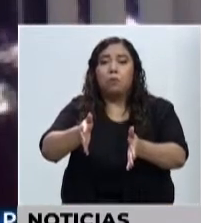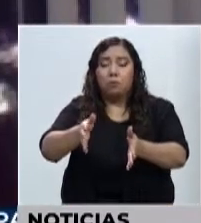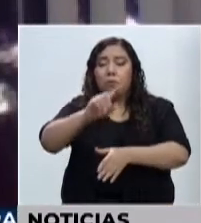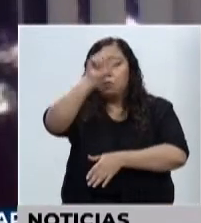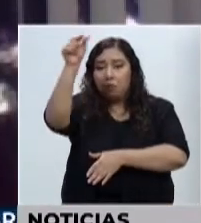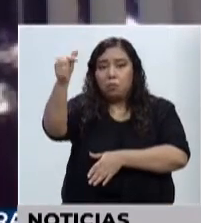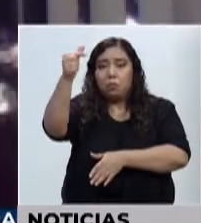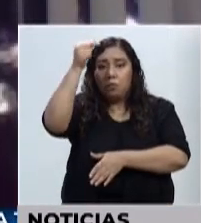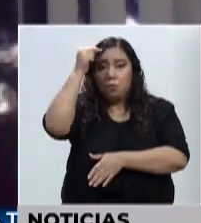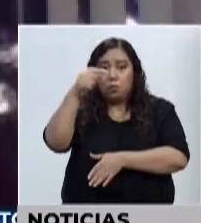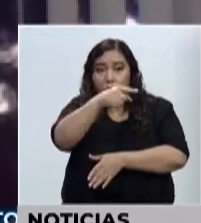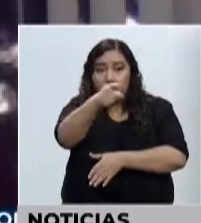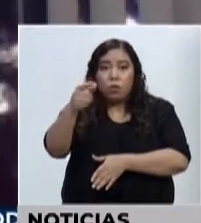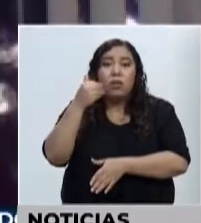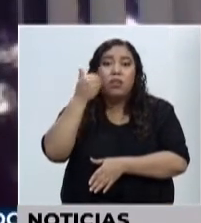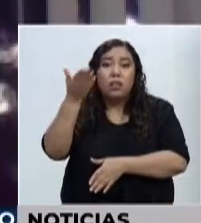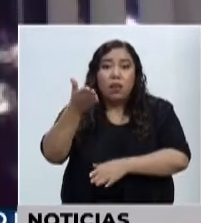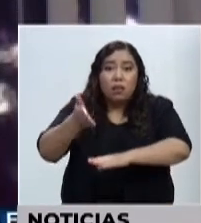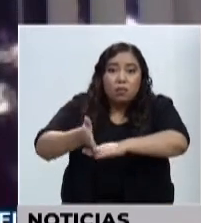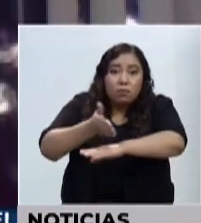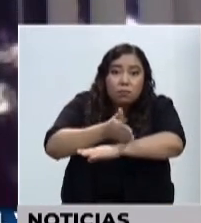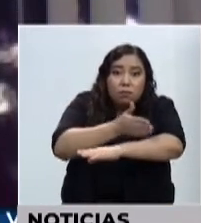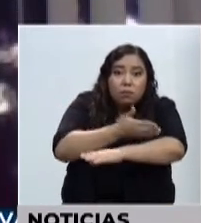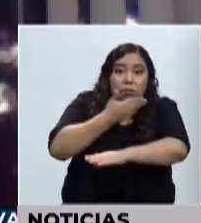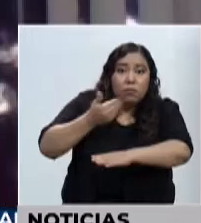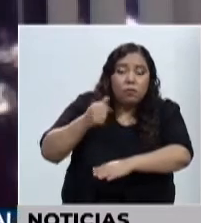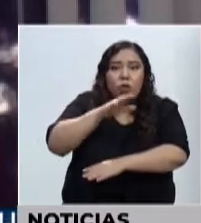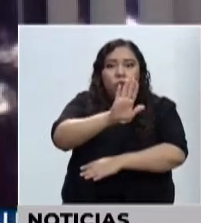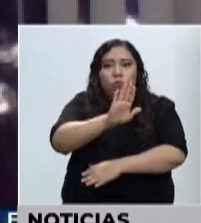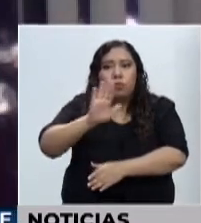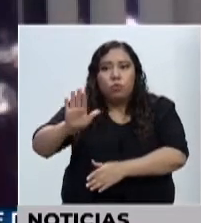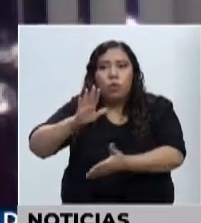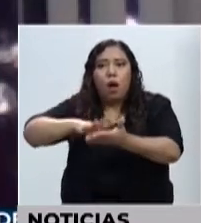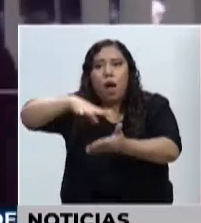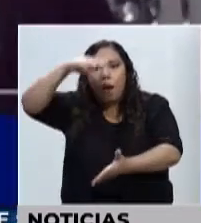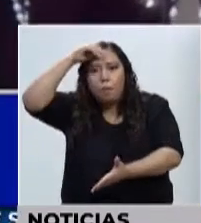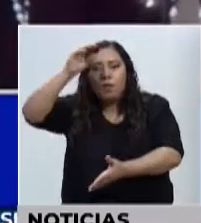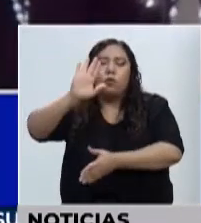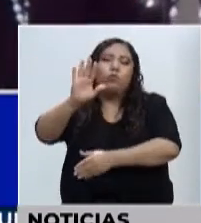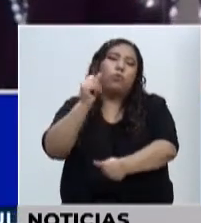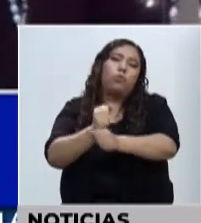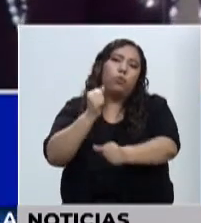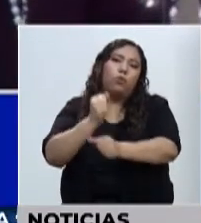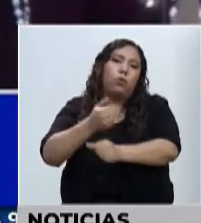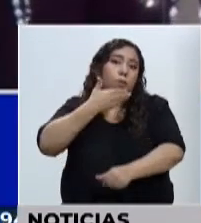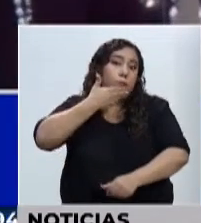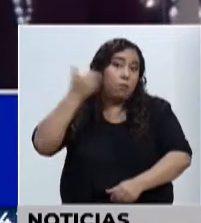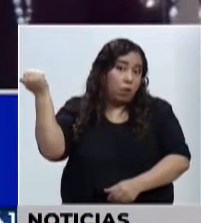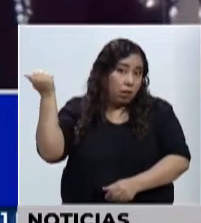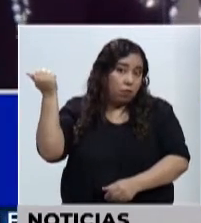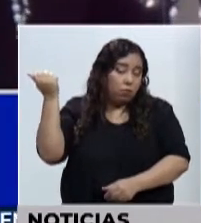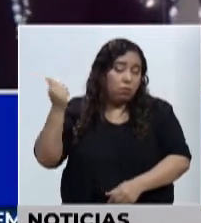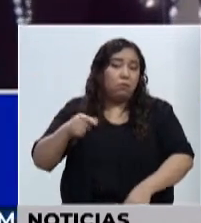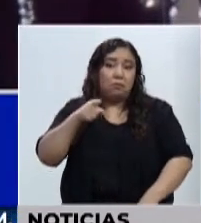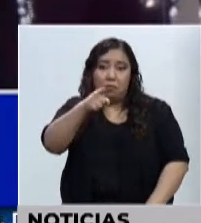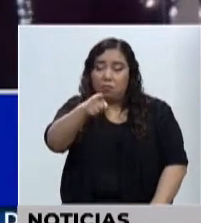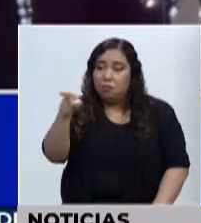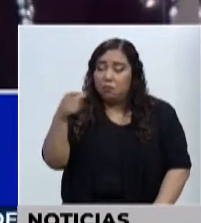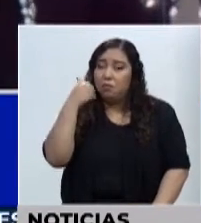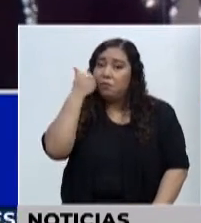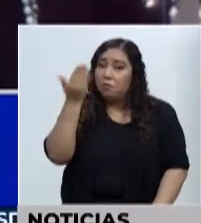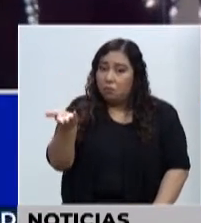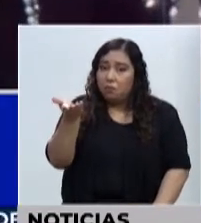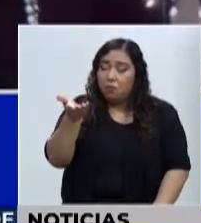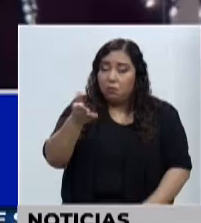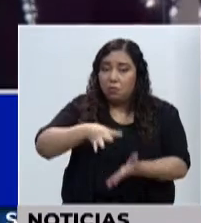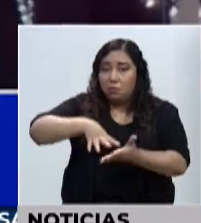mejorar su conocimiento y su formación para poder hacer mejor sus funciones y cumplir con sus tareas.